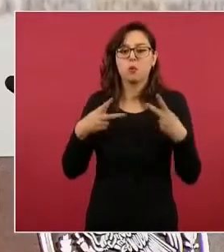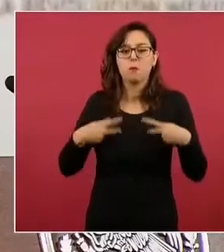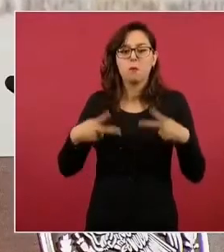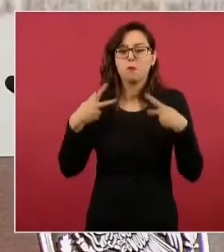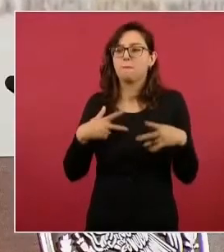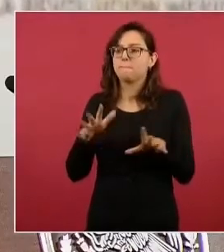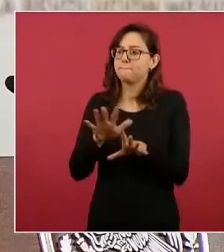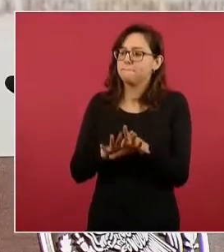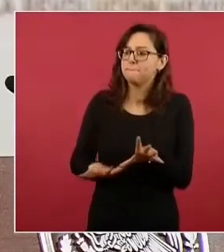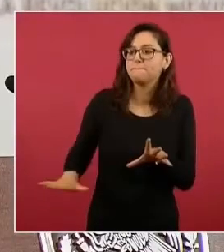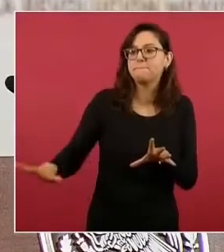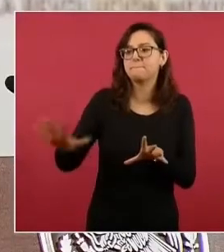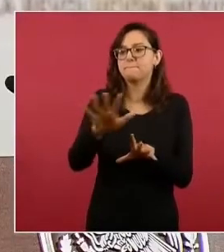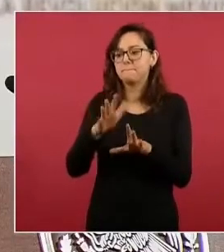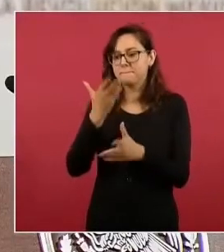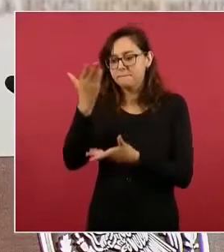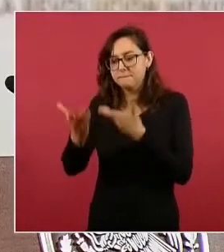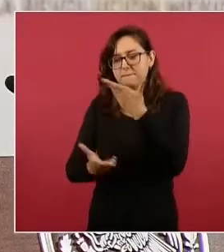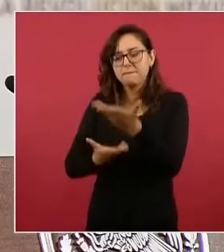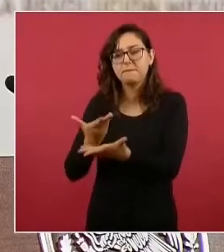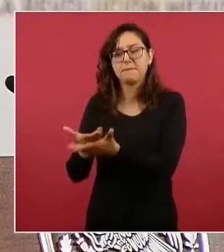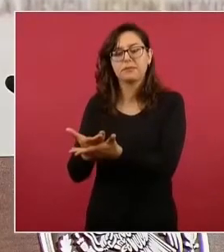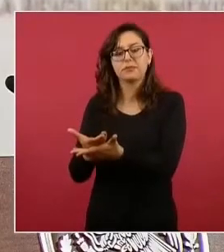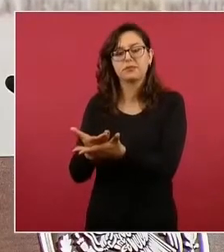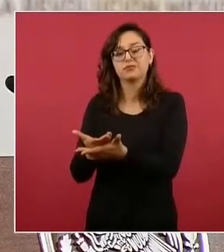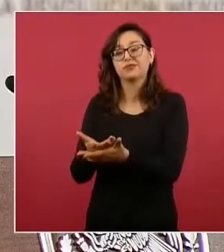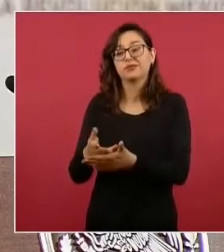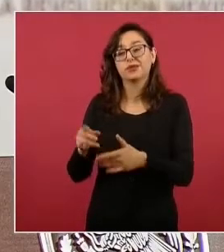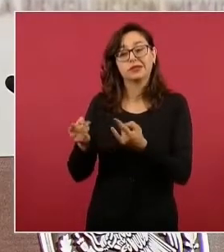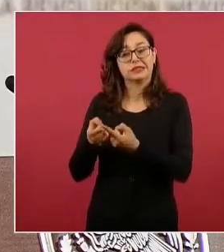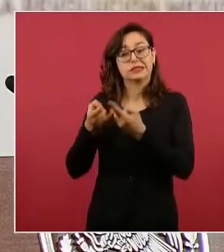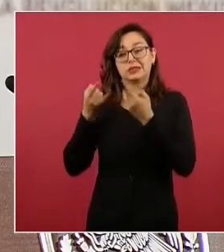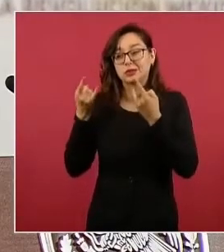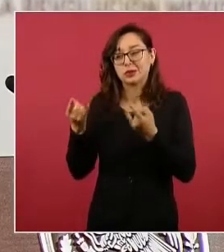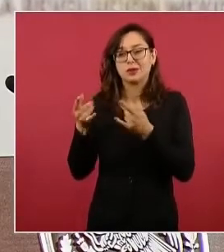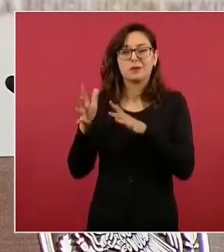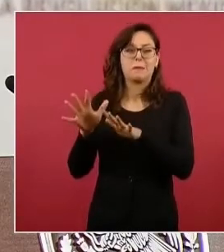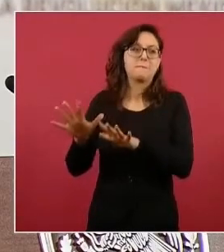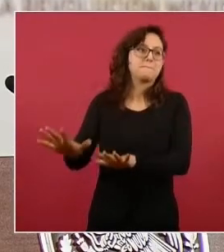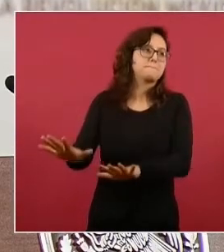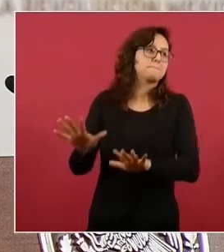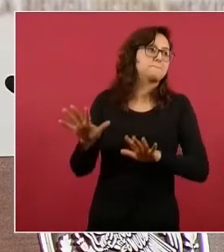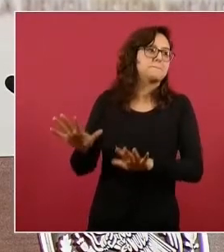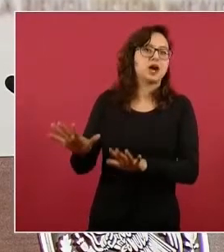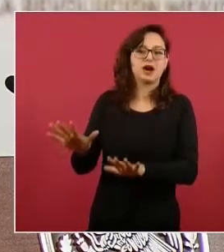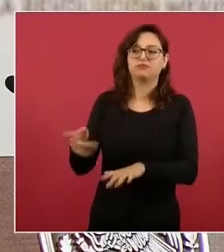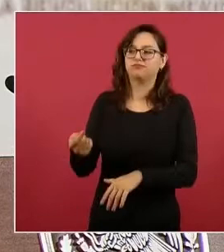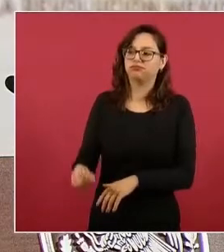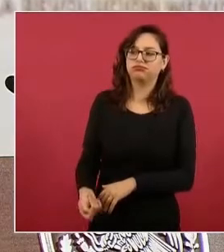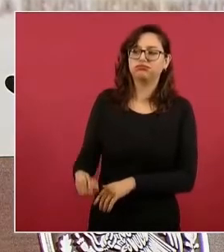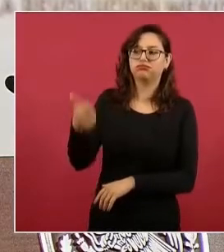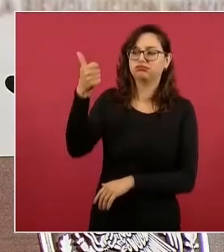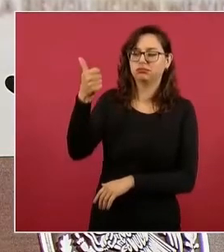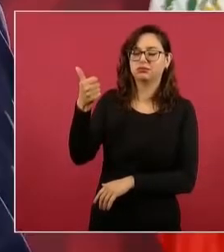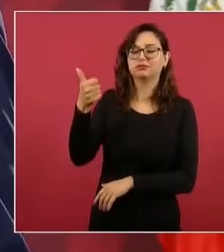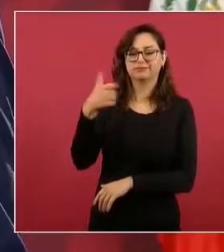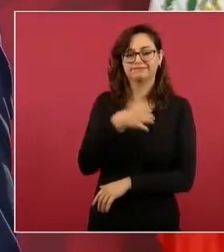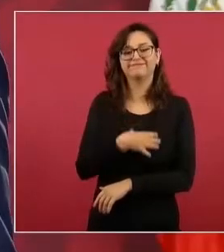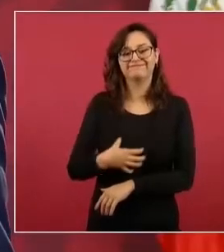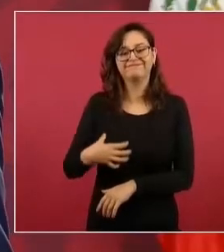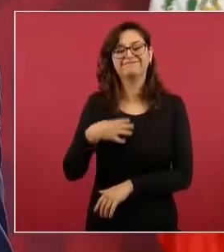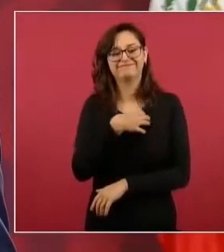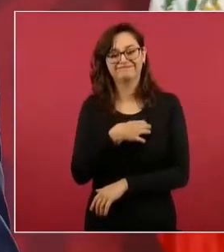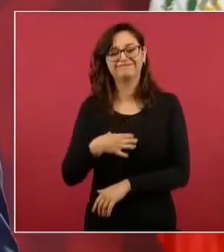Entonces, sí fue todo un acontecimiento el día de ayer, un hecho histórico y estamos muy